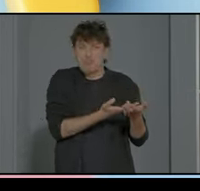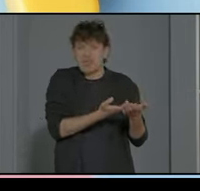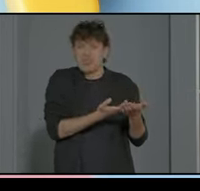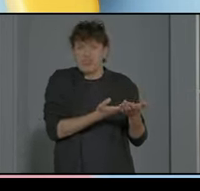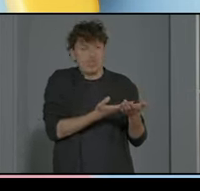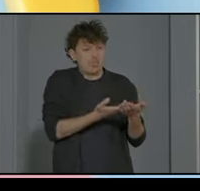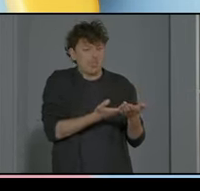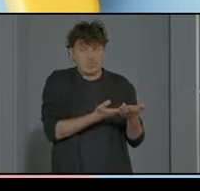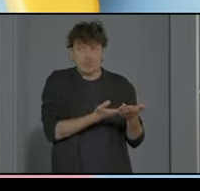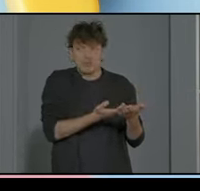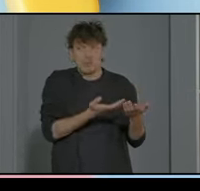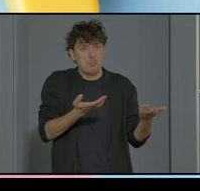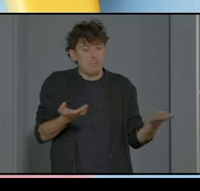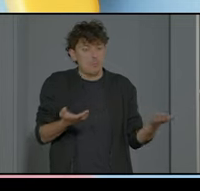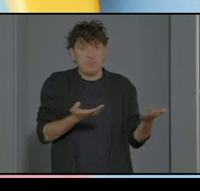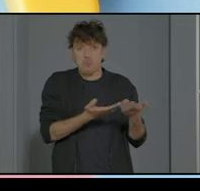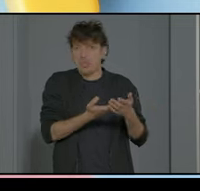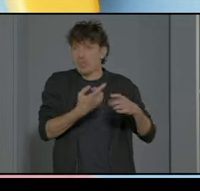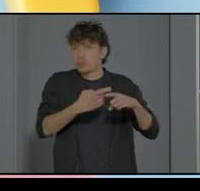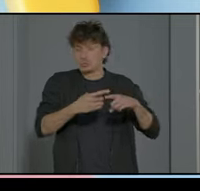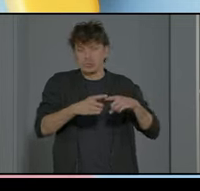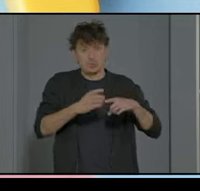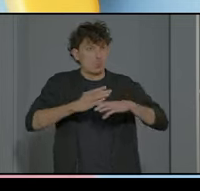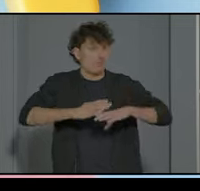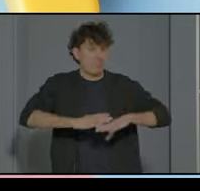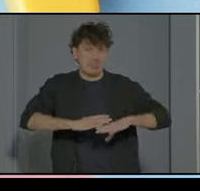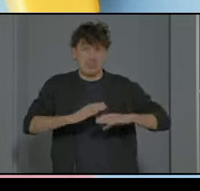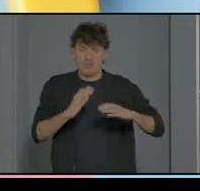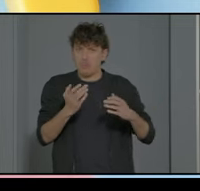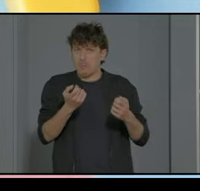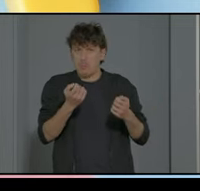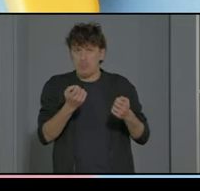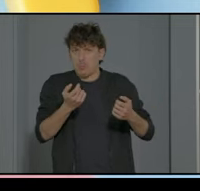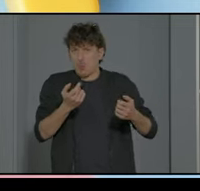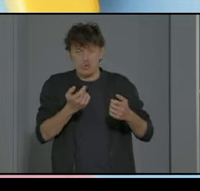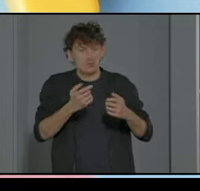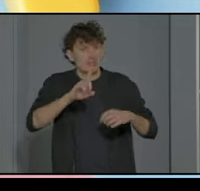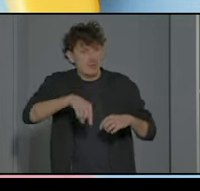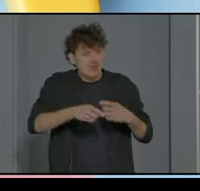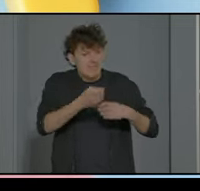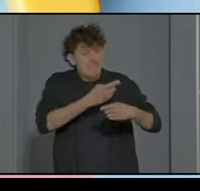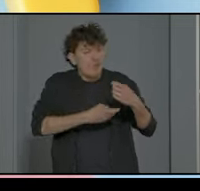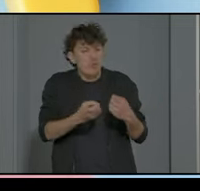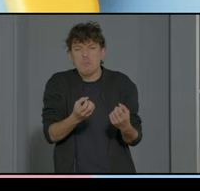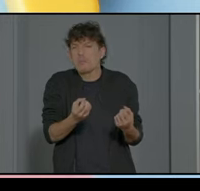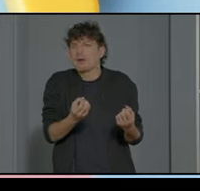pues pedir solo la indispensable y además explicar un poco para qué queremos esa información